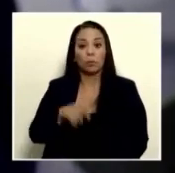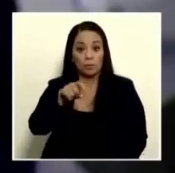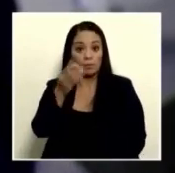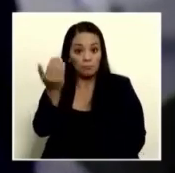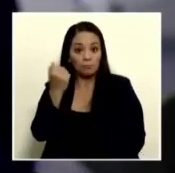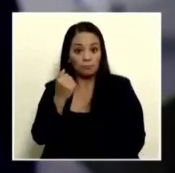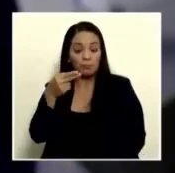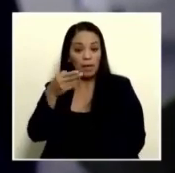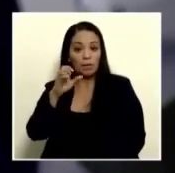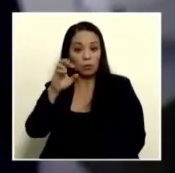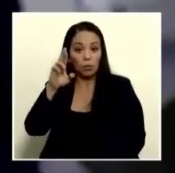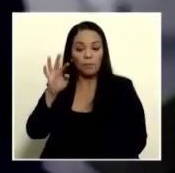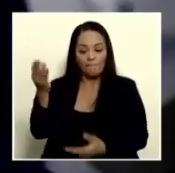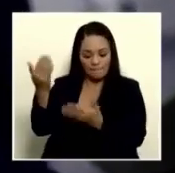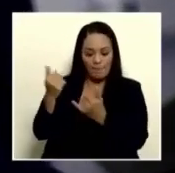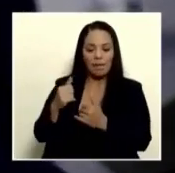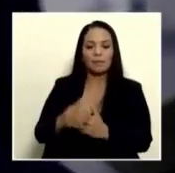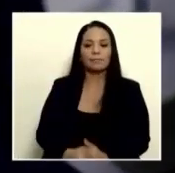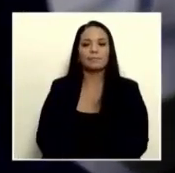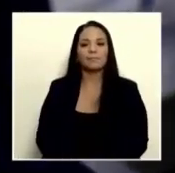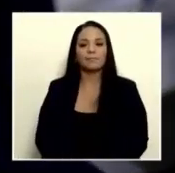Sí por favor dele don Héctor venga